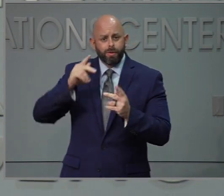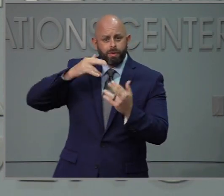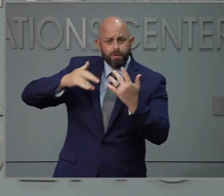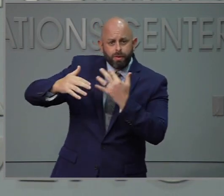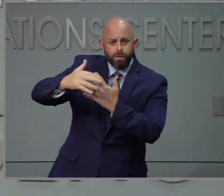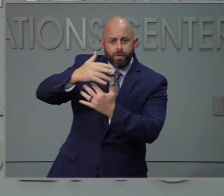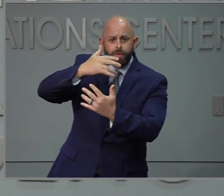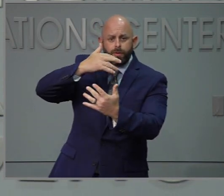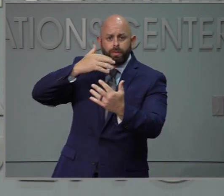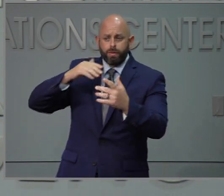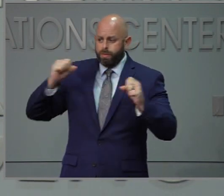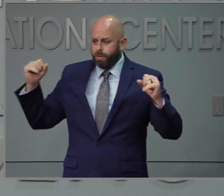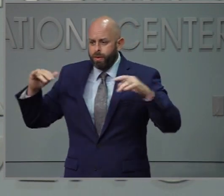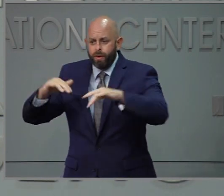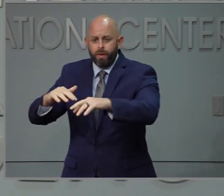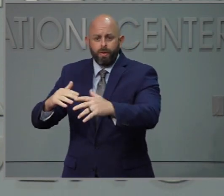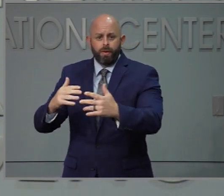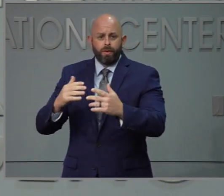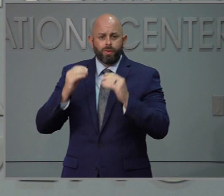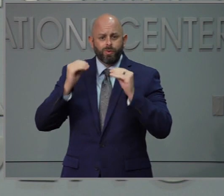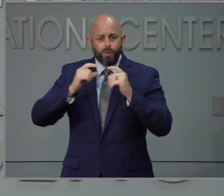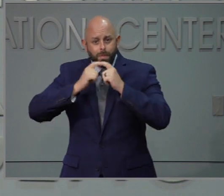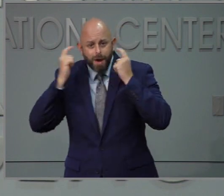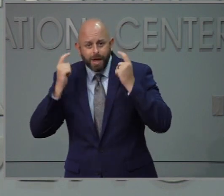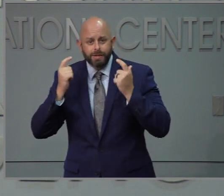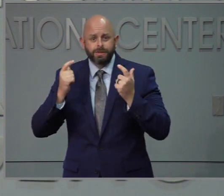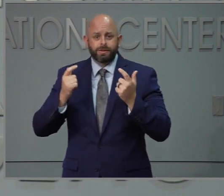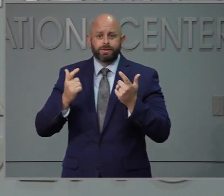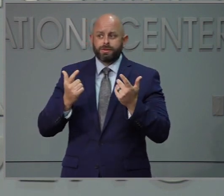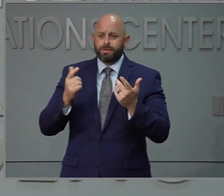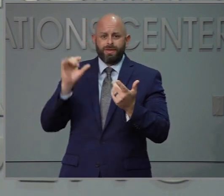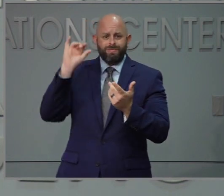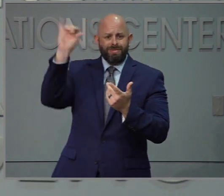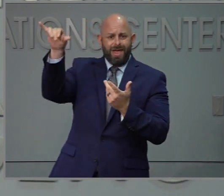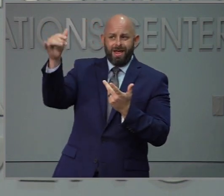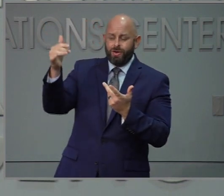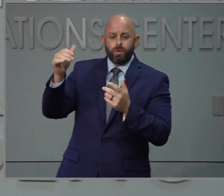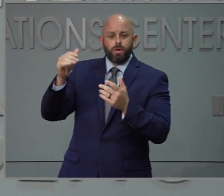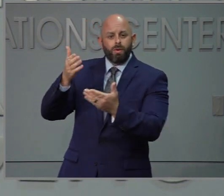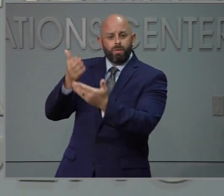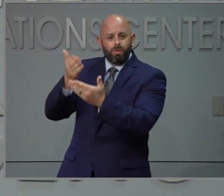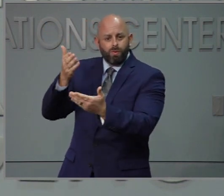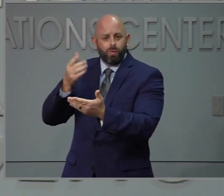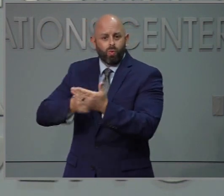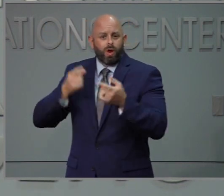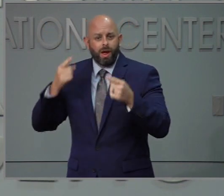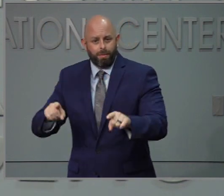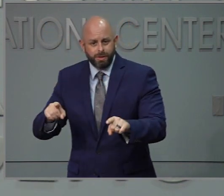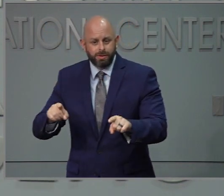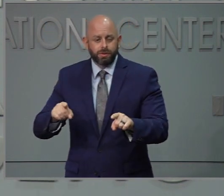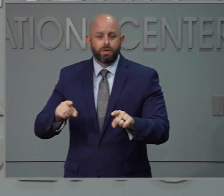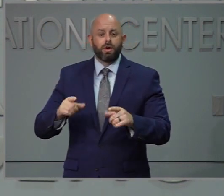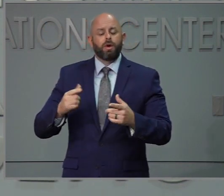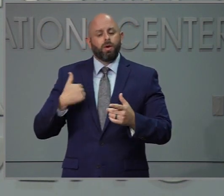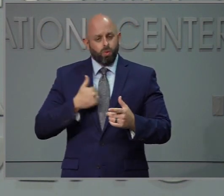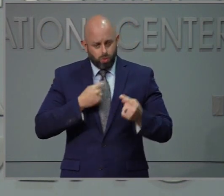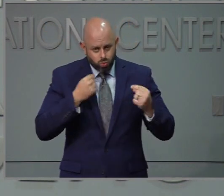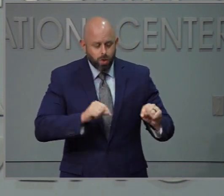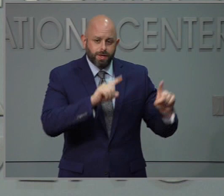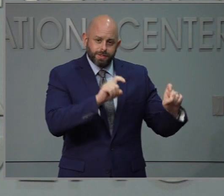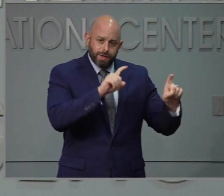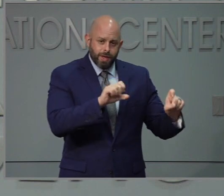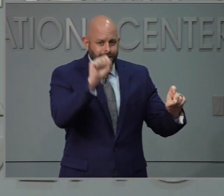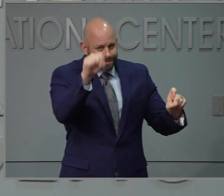pasa cuando estas cosas suceden, aún con las pruebas que se están haciendo, realmente no es seguro tener